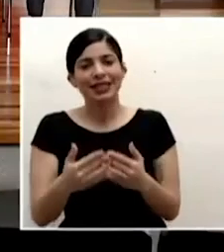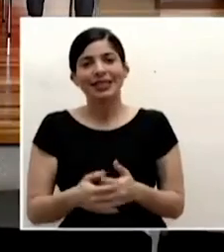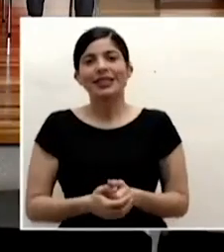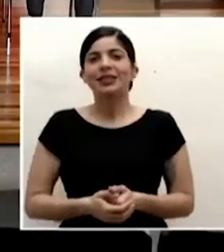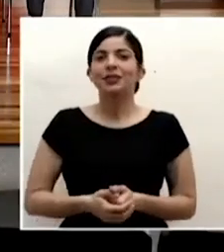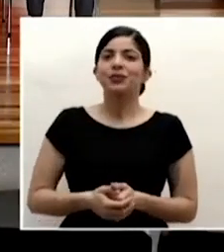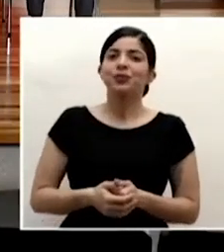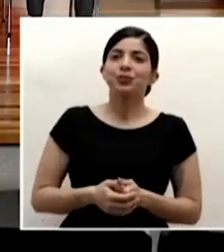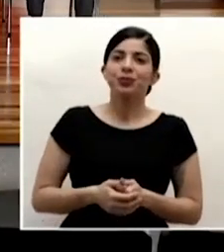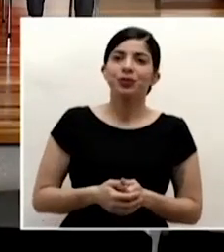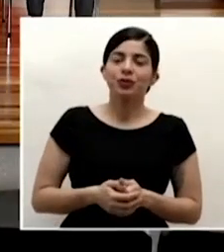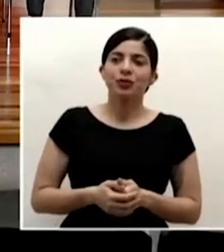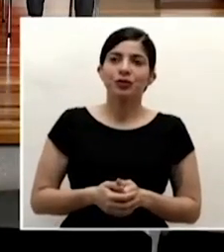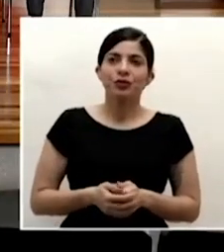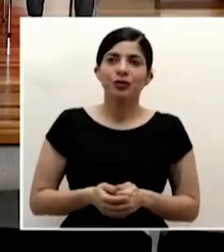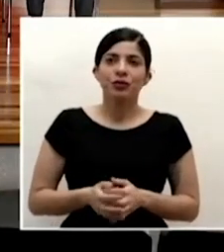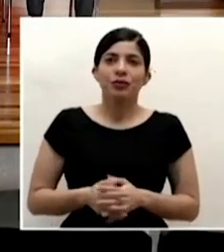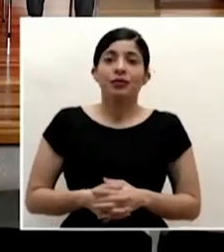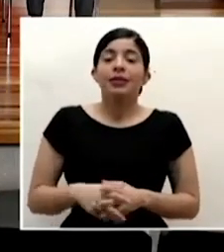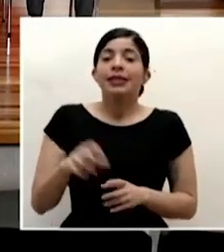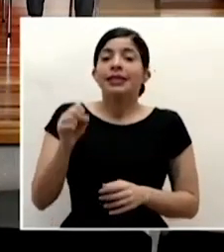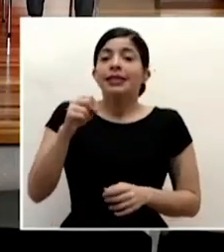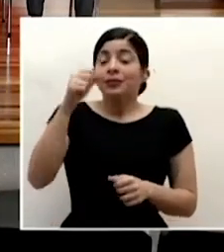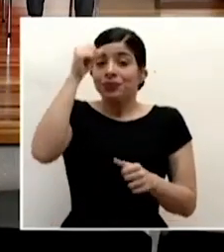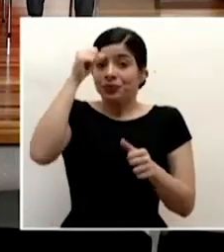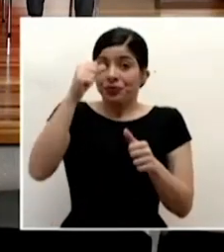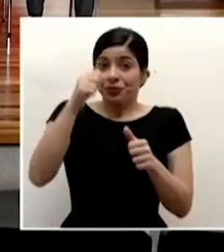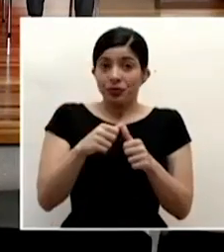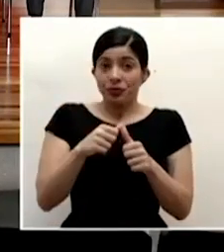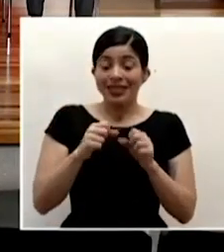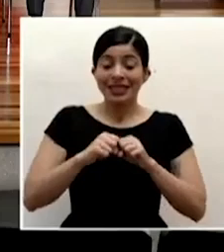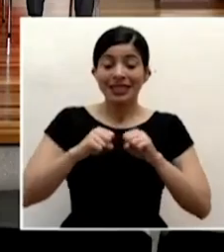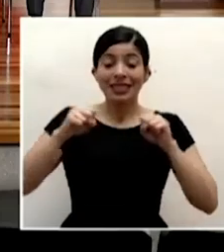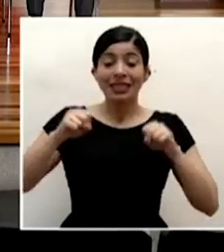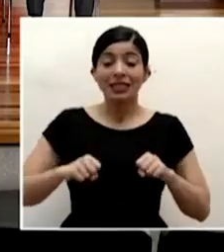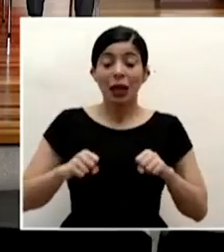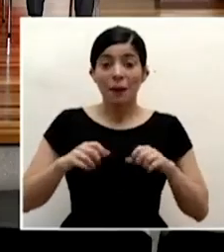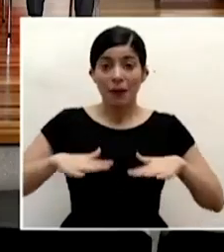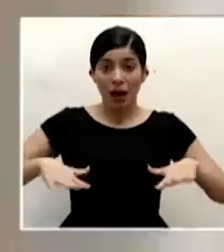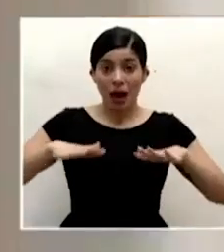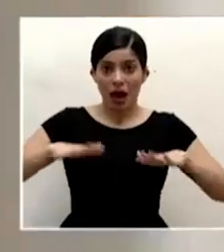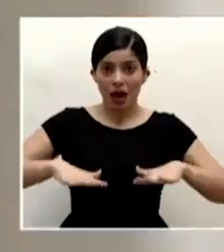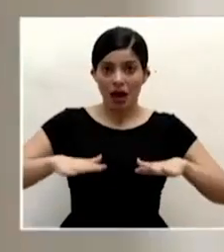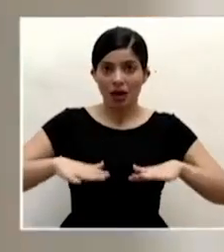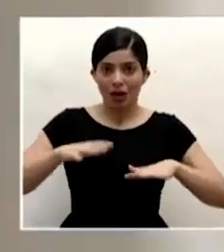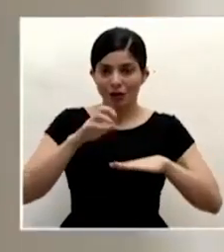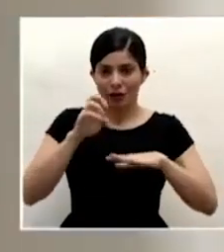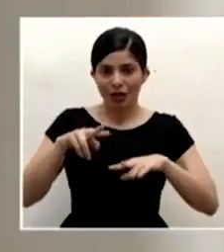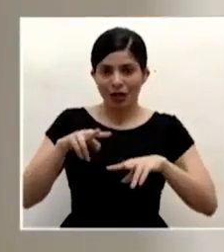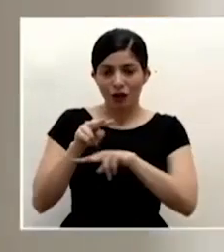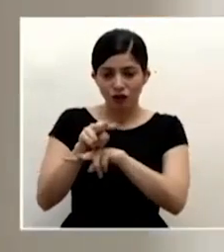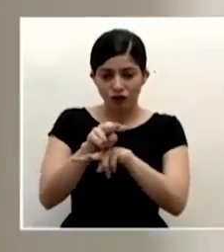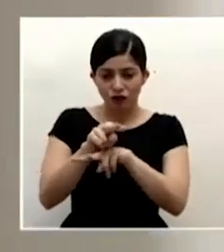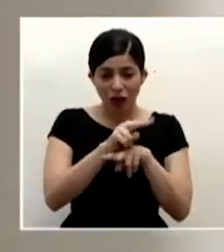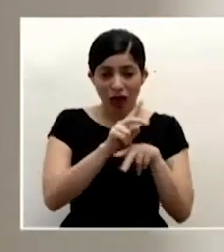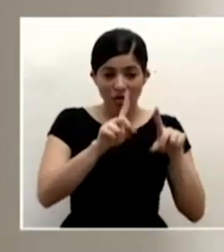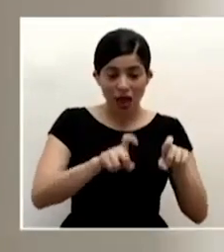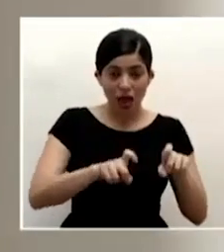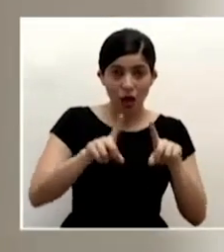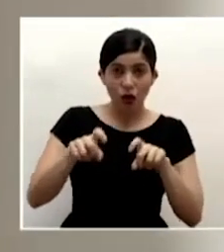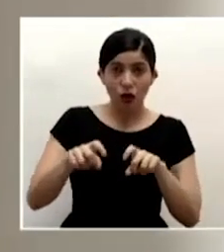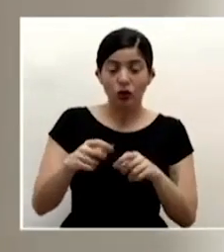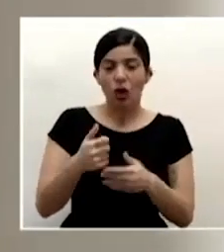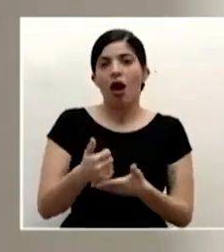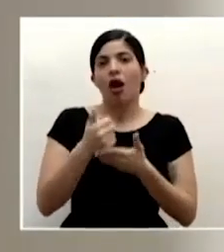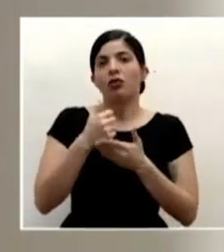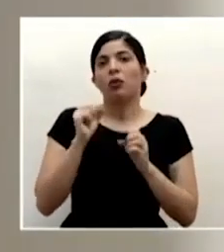si recordemos que nuestro sistema de vigilancia pues en realidad diagnóstico permite eventualmente detectar si hay un aumento